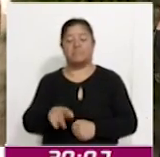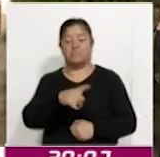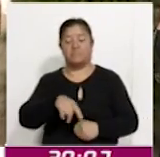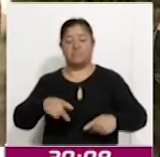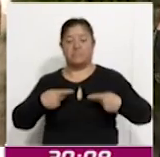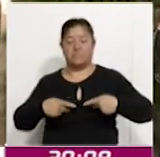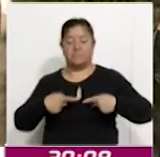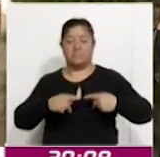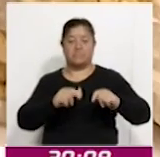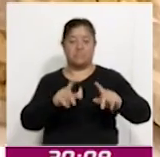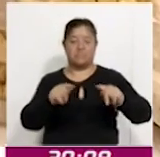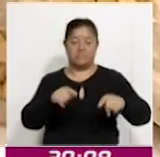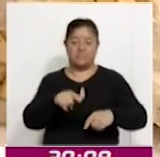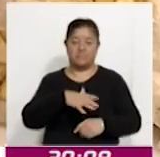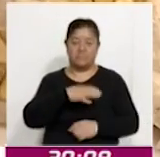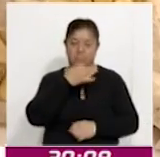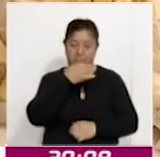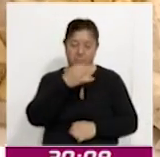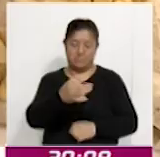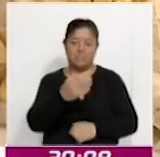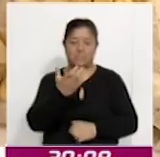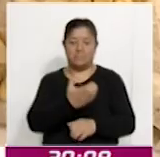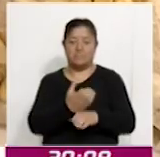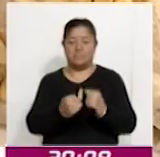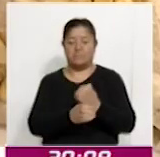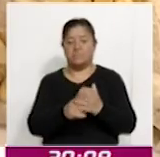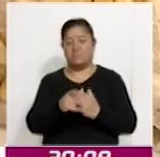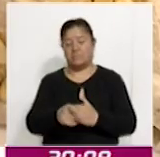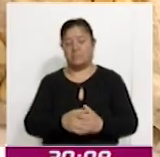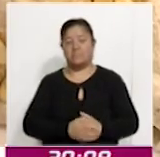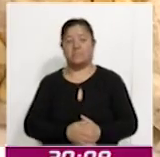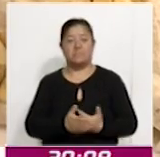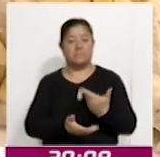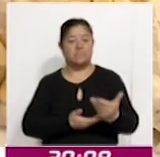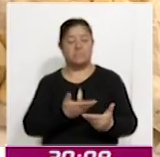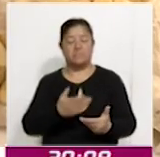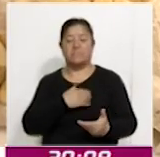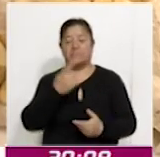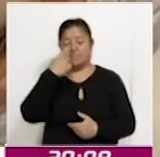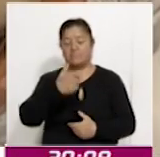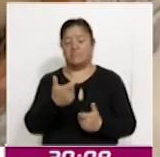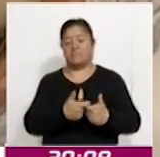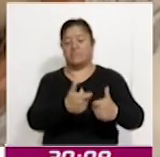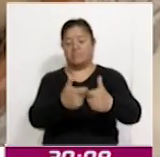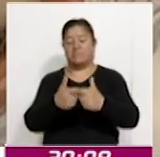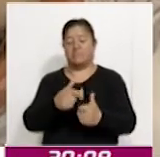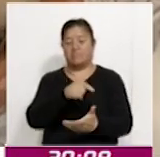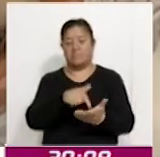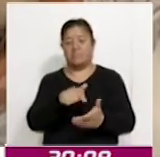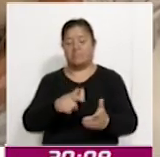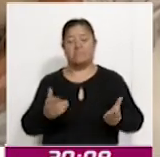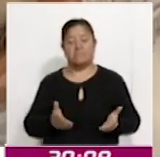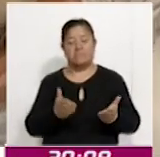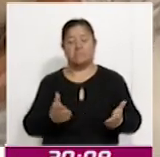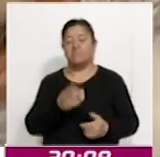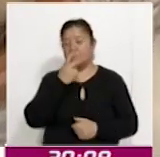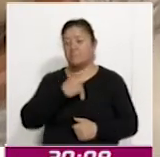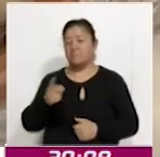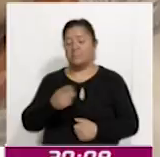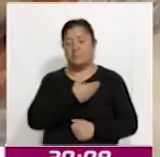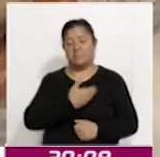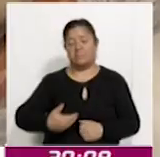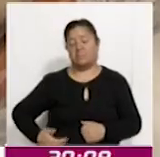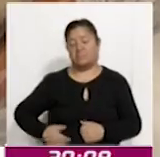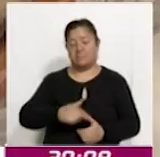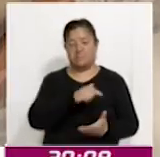tlaxcaltecas mostraron sus productos y servicios. Con la finalidad de impulsar la economía local, informó el presidente del Colegio de Tlaxcala,